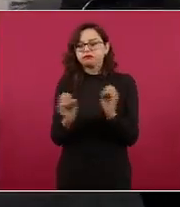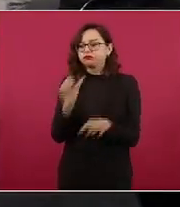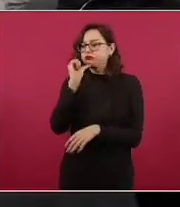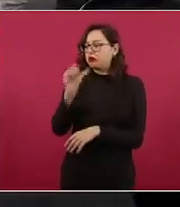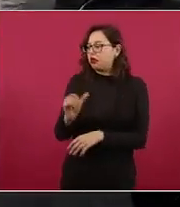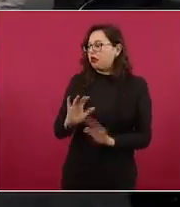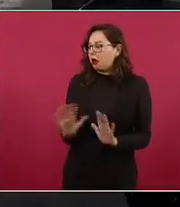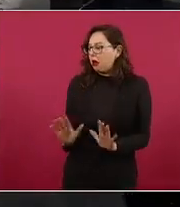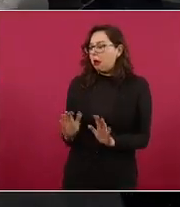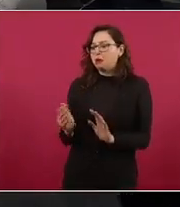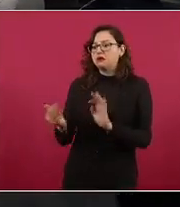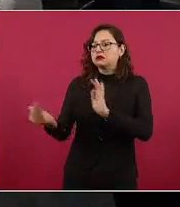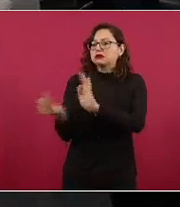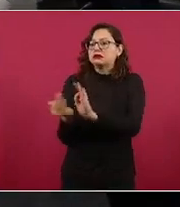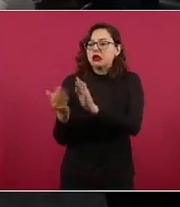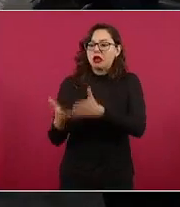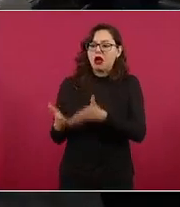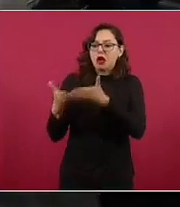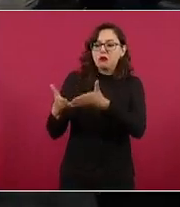exportar